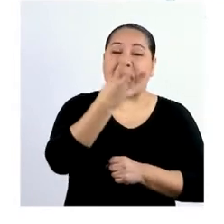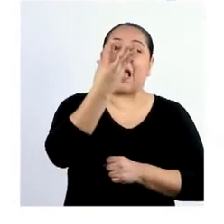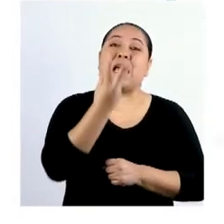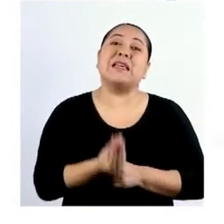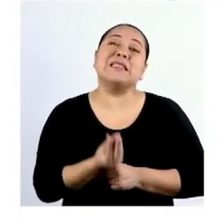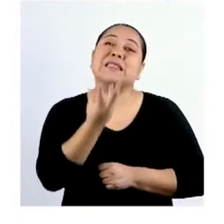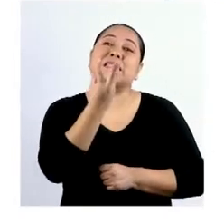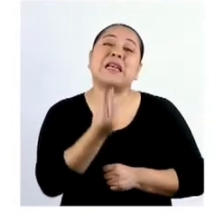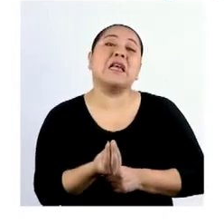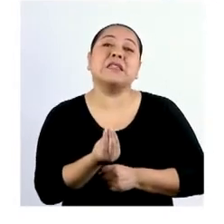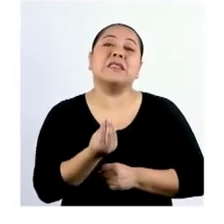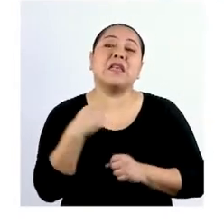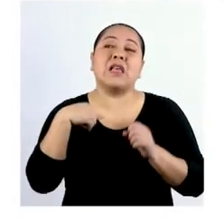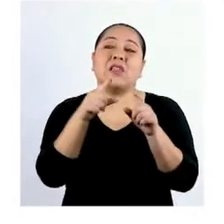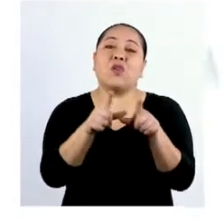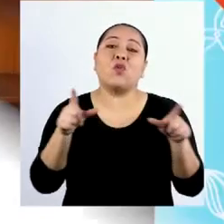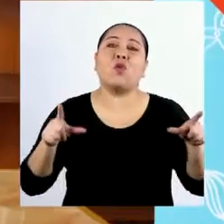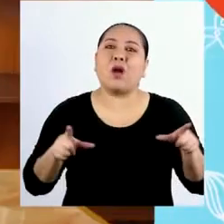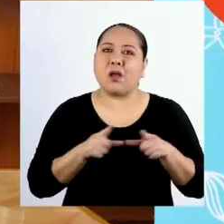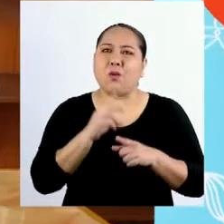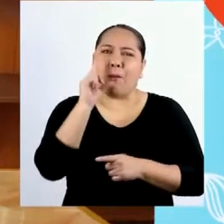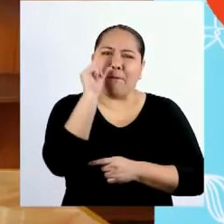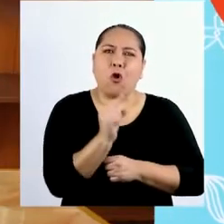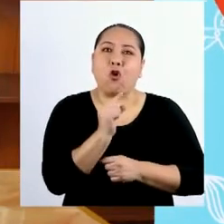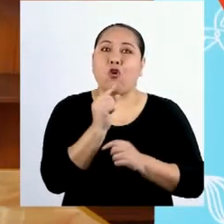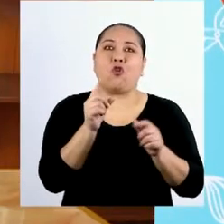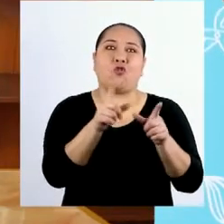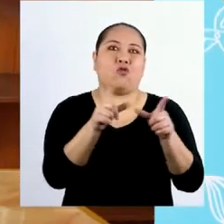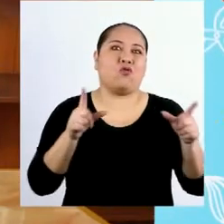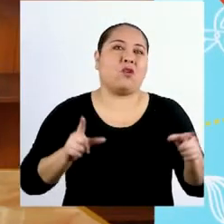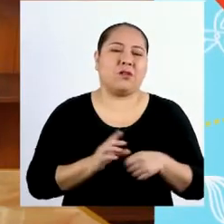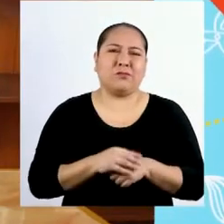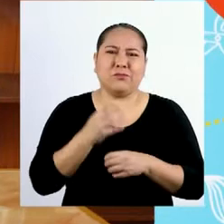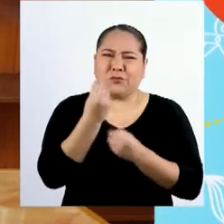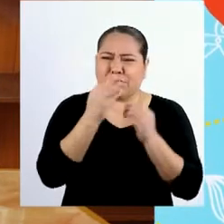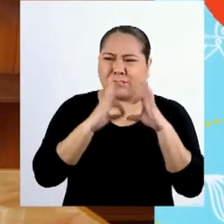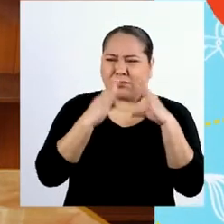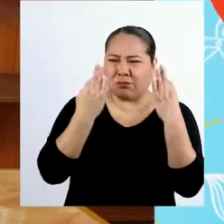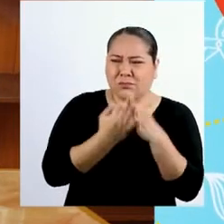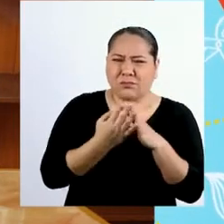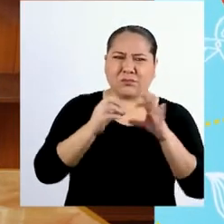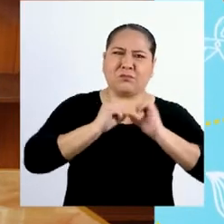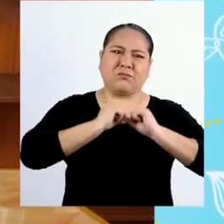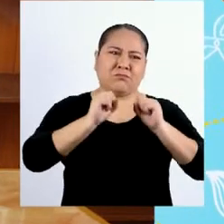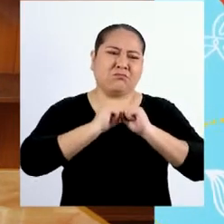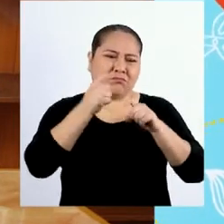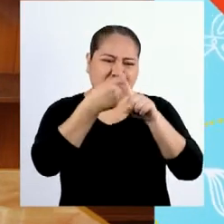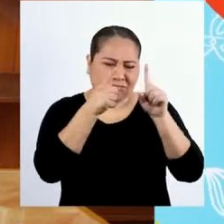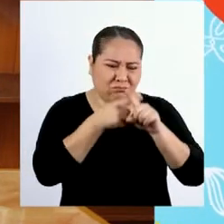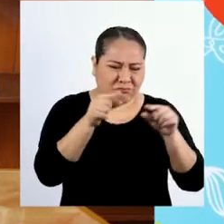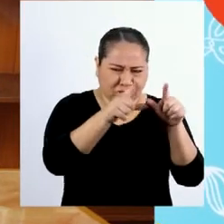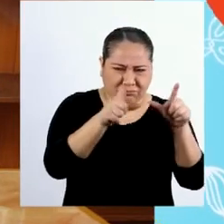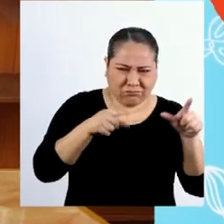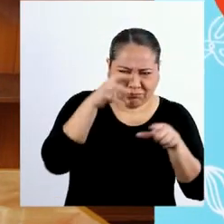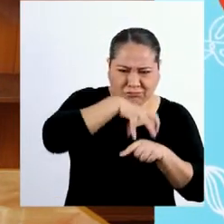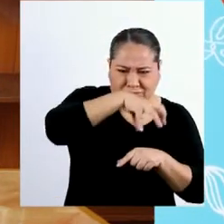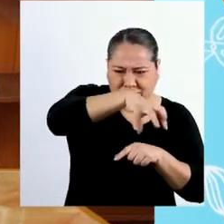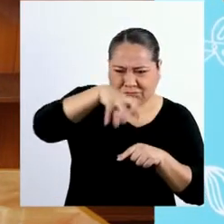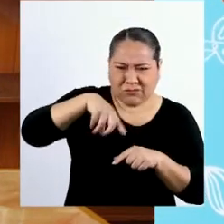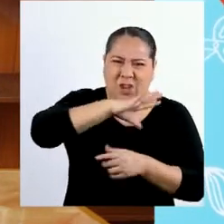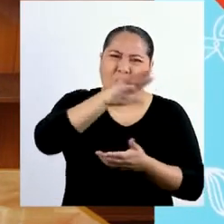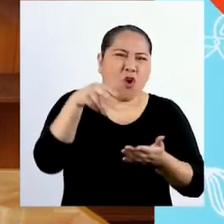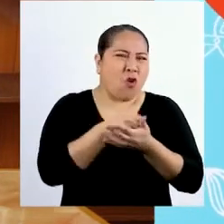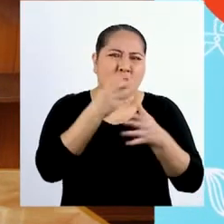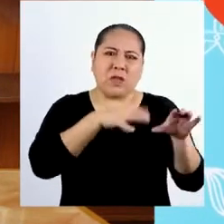La escasez de espacio. Muchas familias tuvieron que hacer todo tipo de actividades en un espacio muy